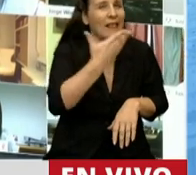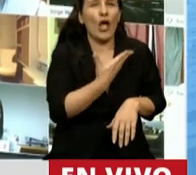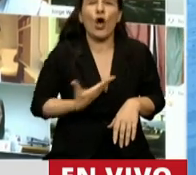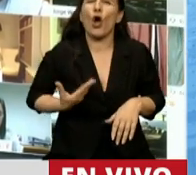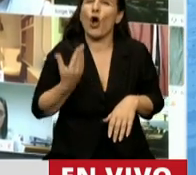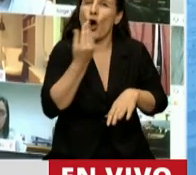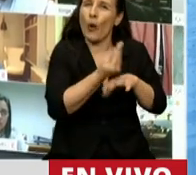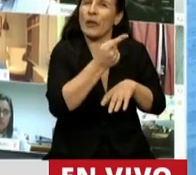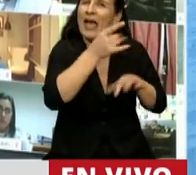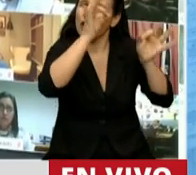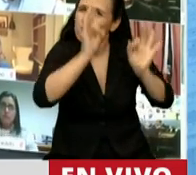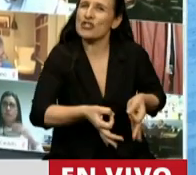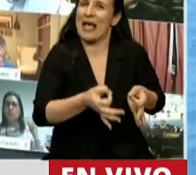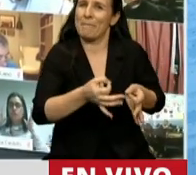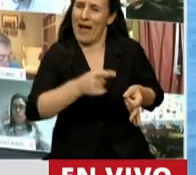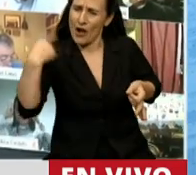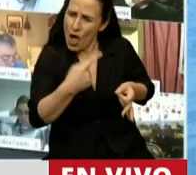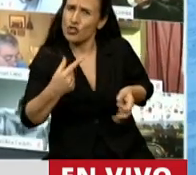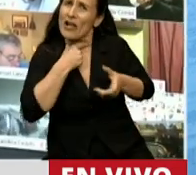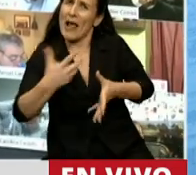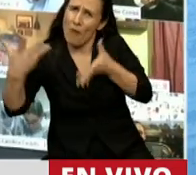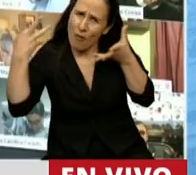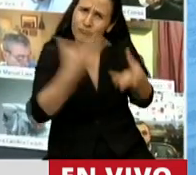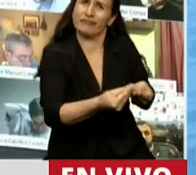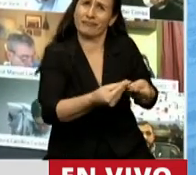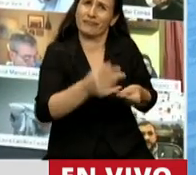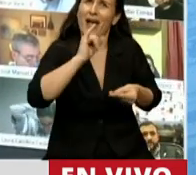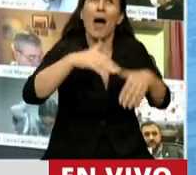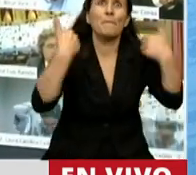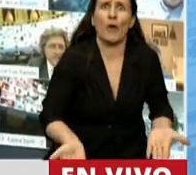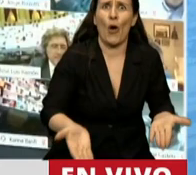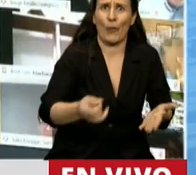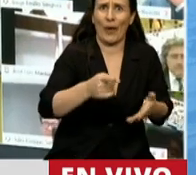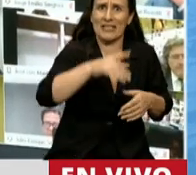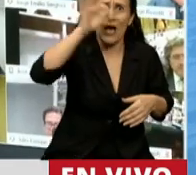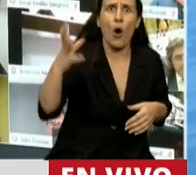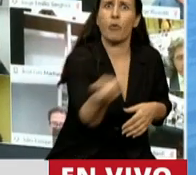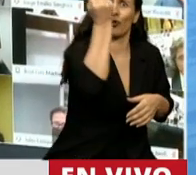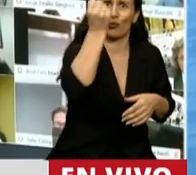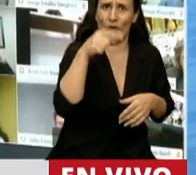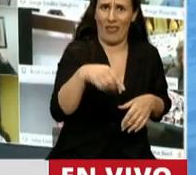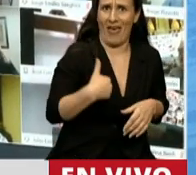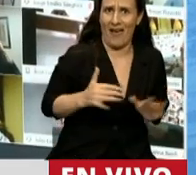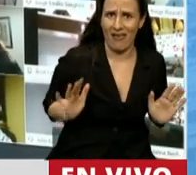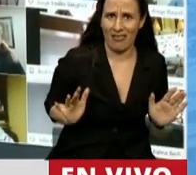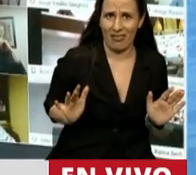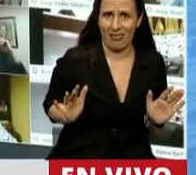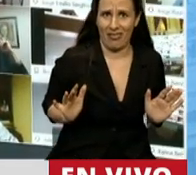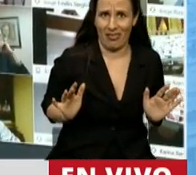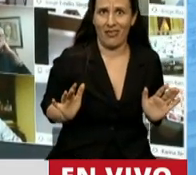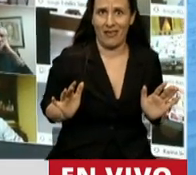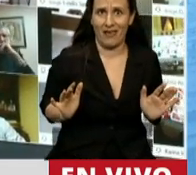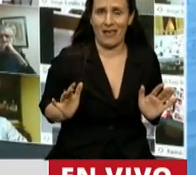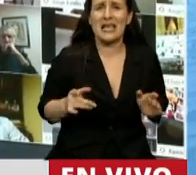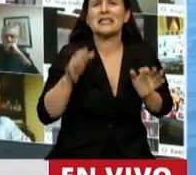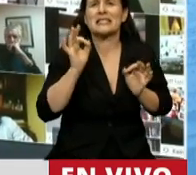queremos contribuir a aprovechar esa ventana de oportunidad para el país, por encima de la